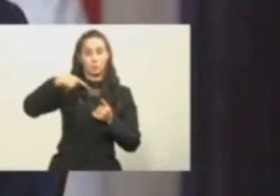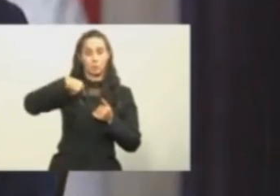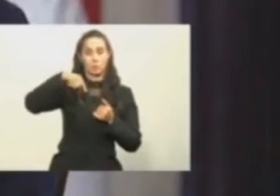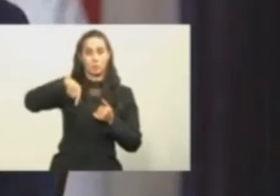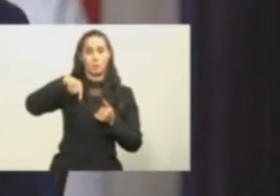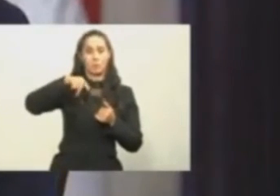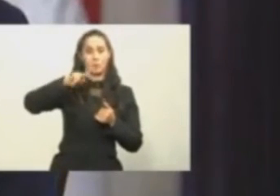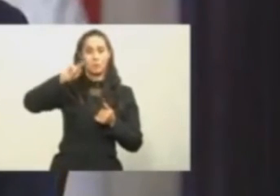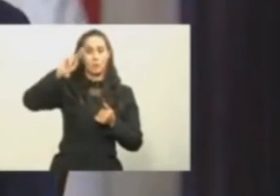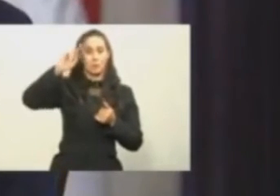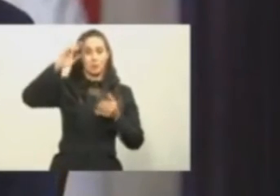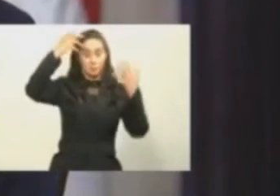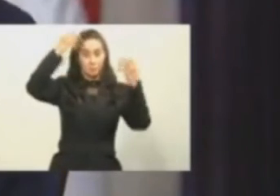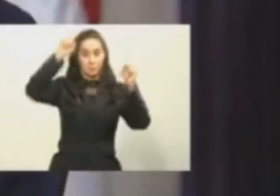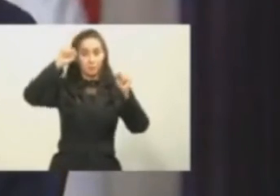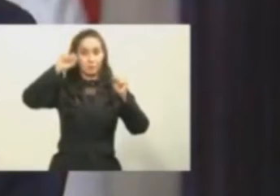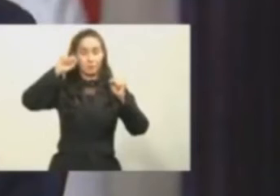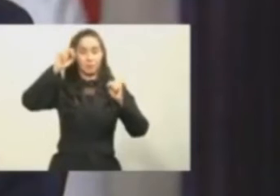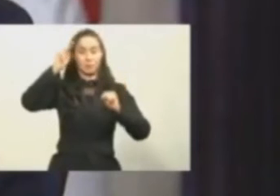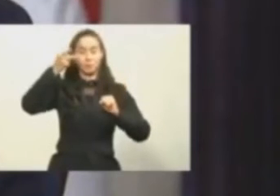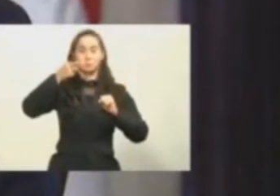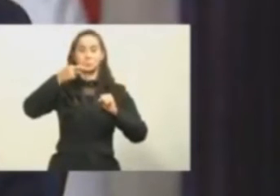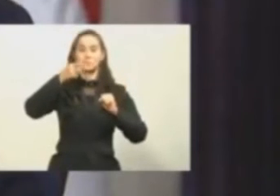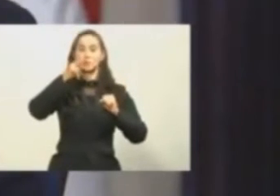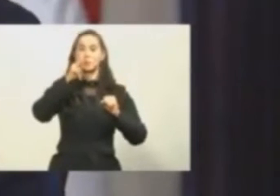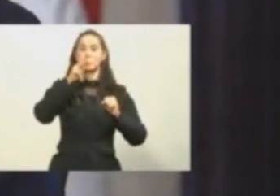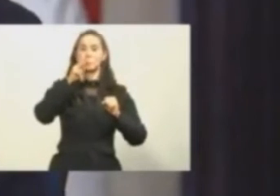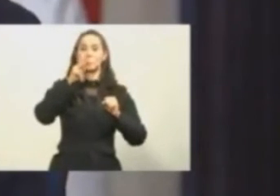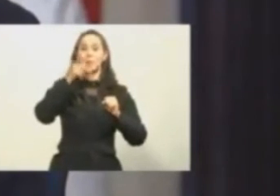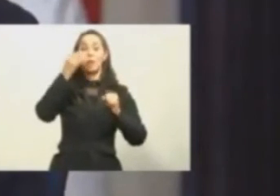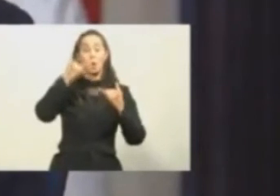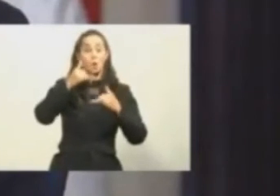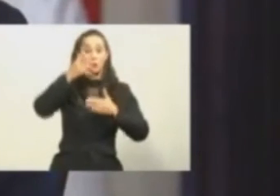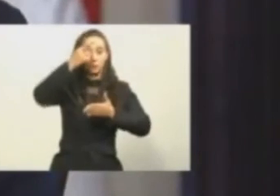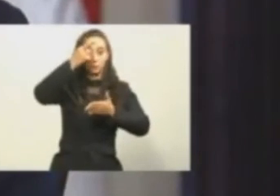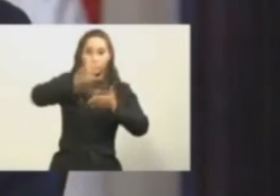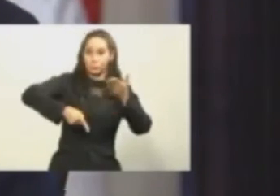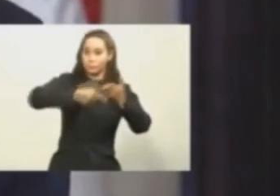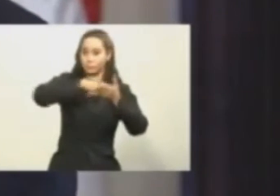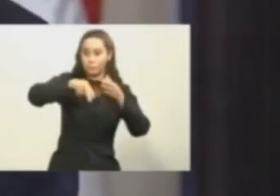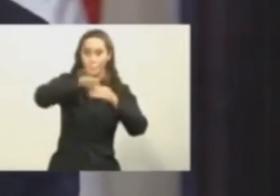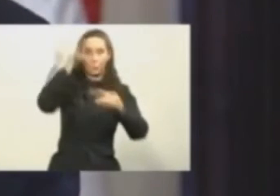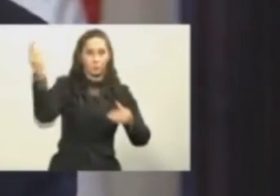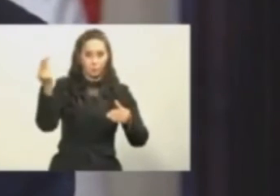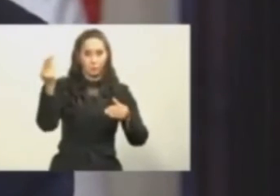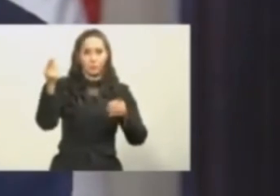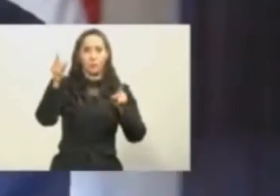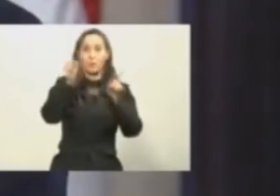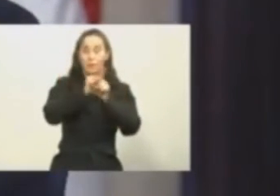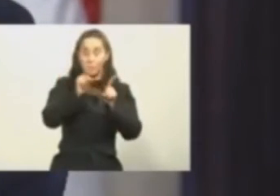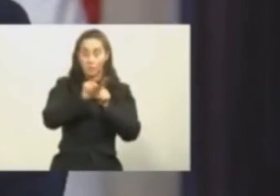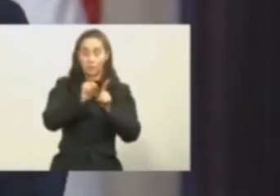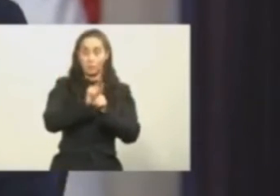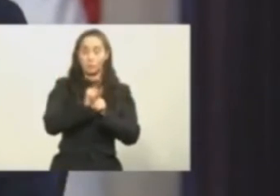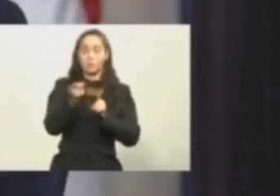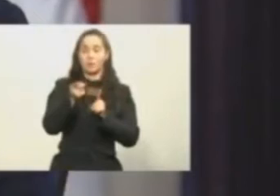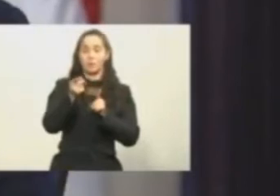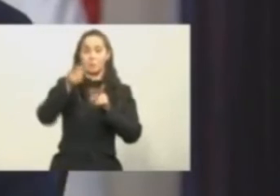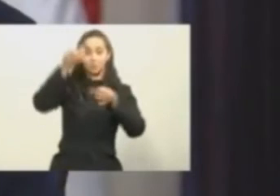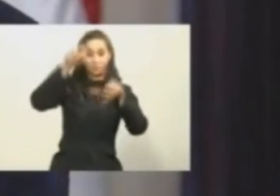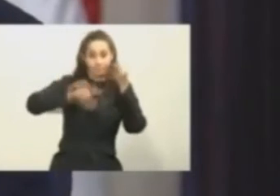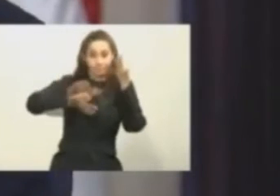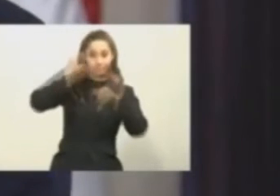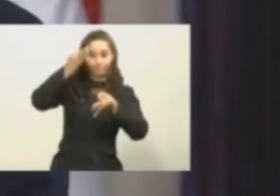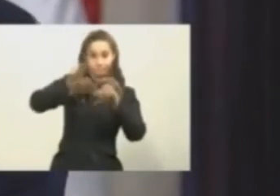del partido también informó, que dijo que no solamente ya está suspendido, sino que se va a someter para